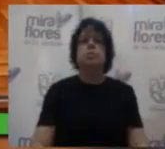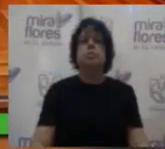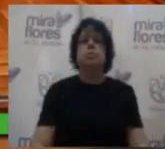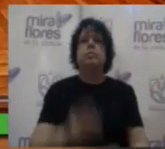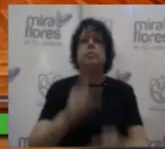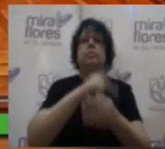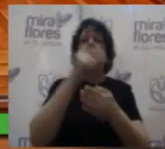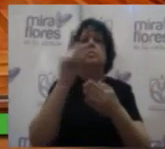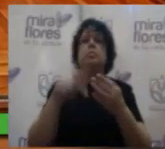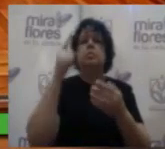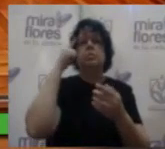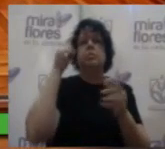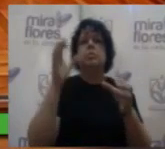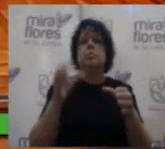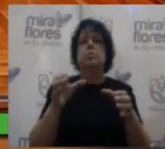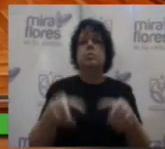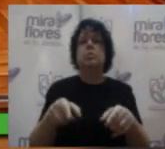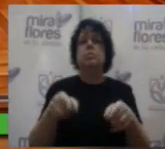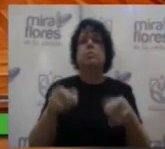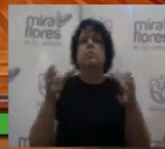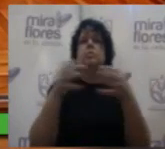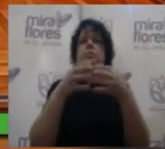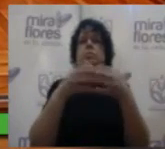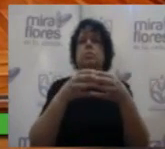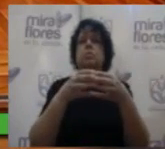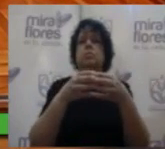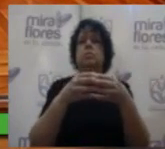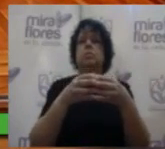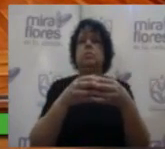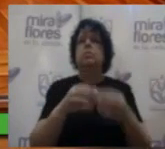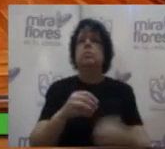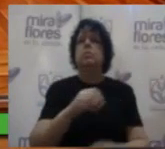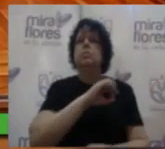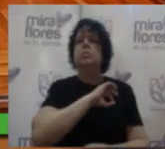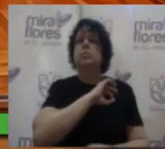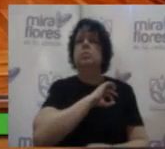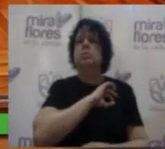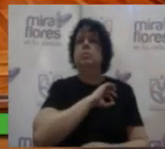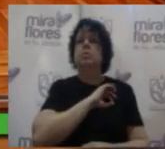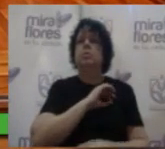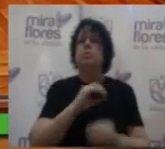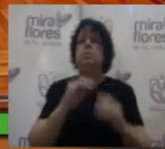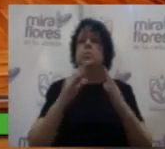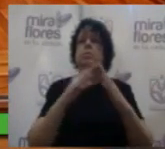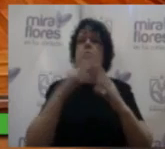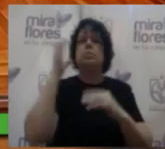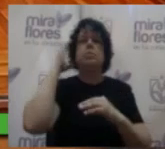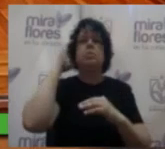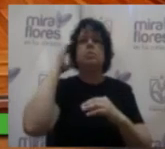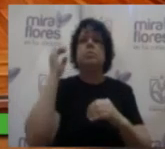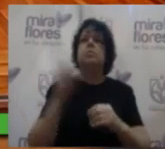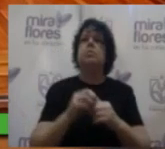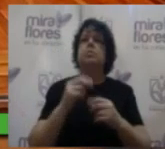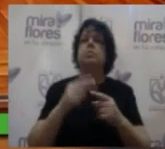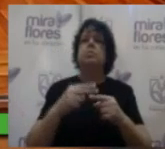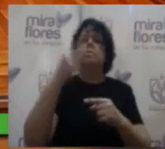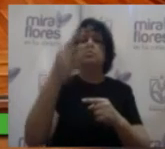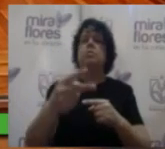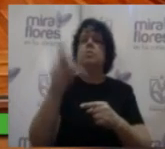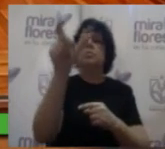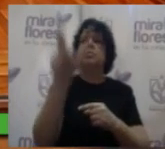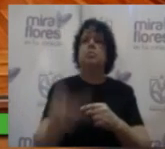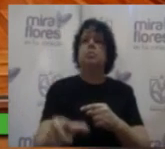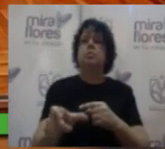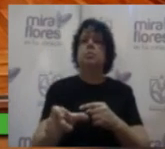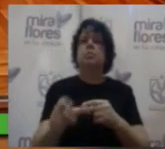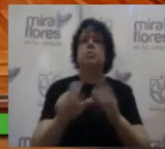Proyecto de acuerdo de Consejo que otorga la Medalla Cívica Municipal de Miraflores en el grado de Vecino Destacado Categorías